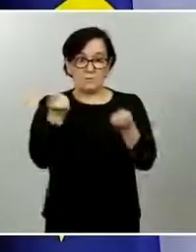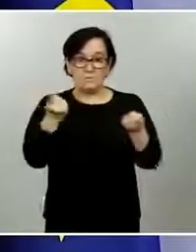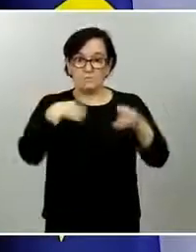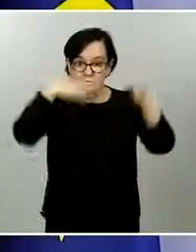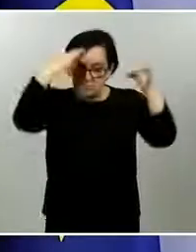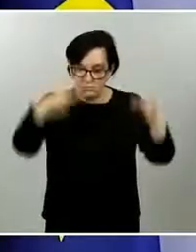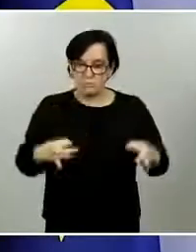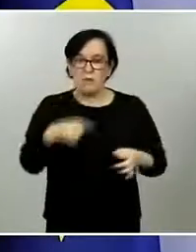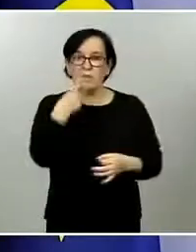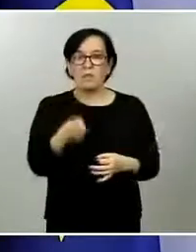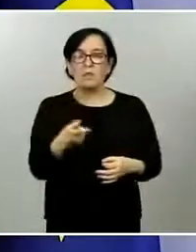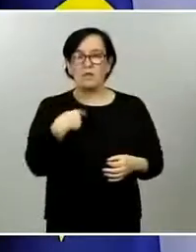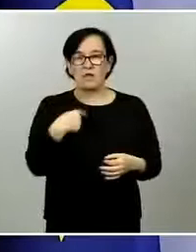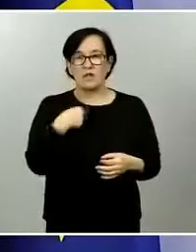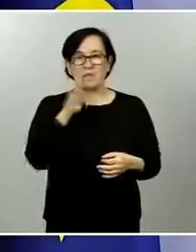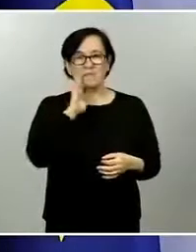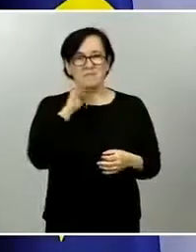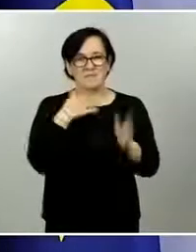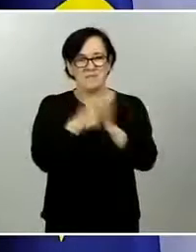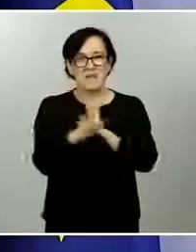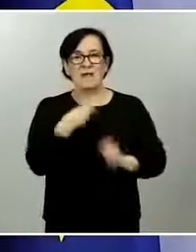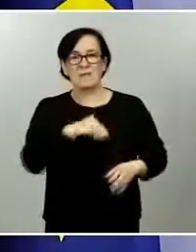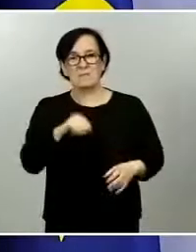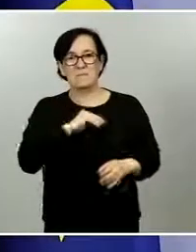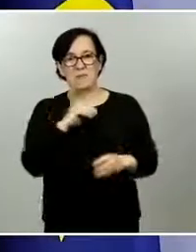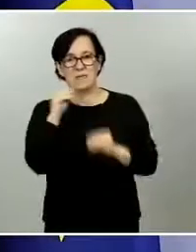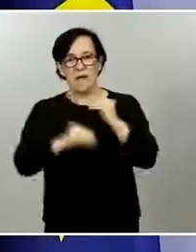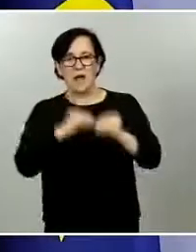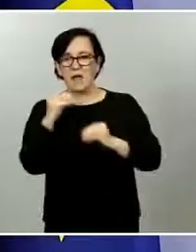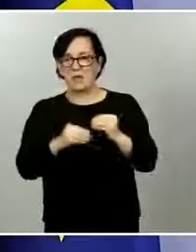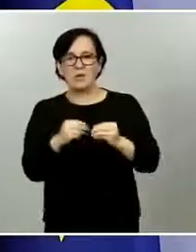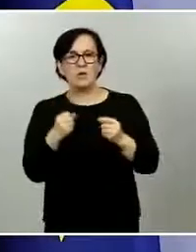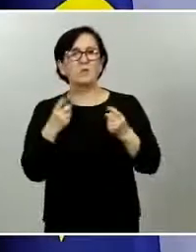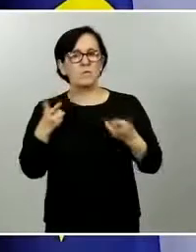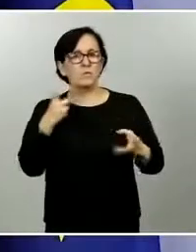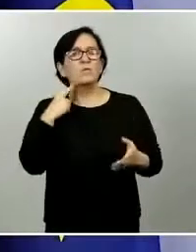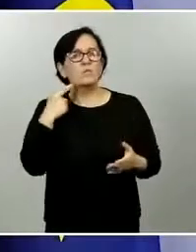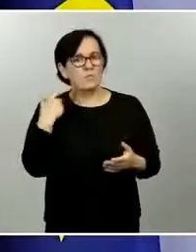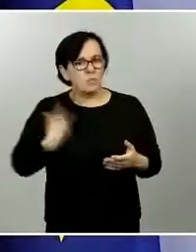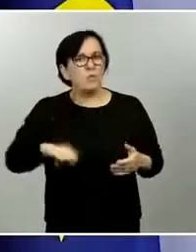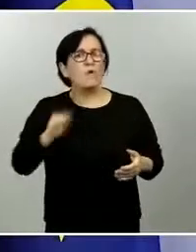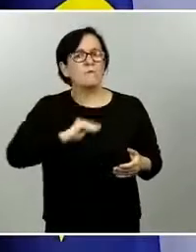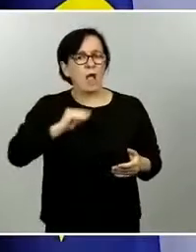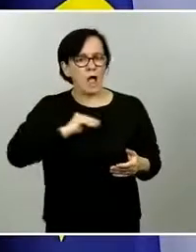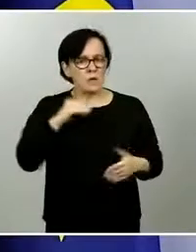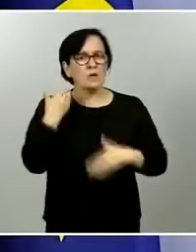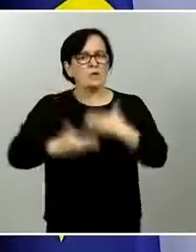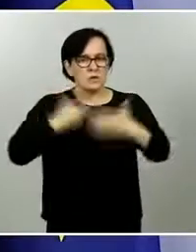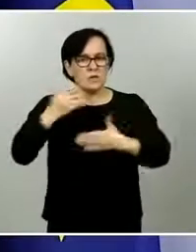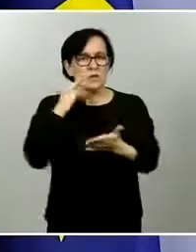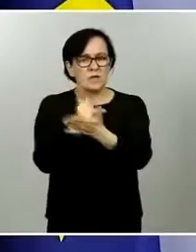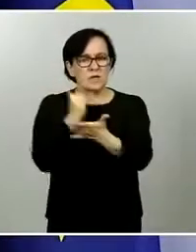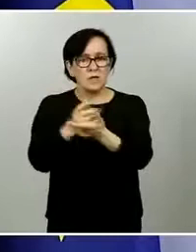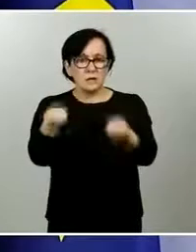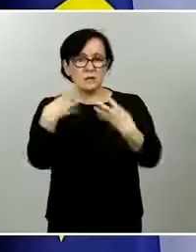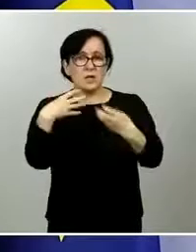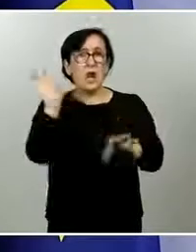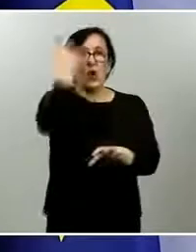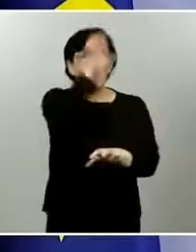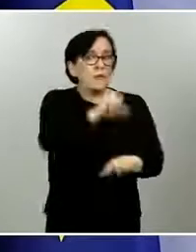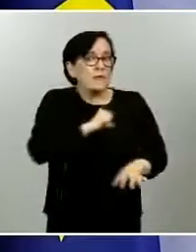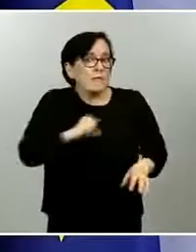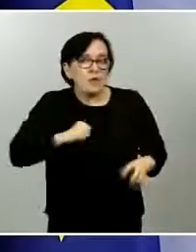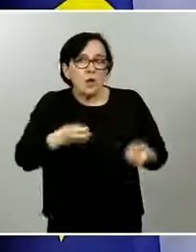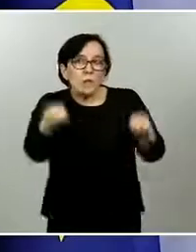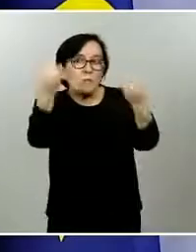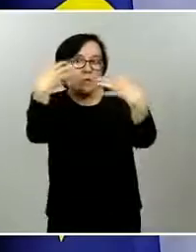referidos el 28 de abril pero le voy a dar los datos referidos a la fecha actual que también hicimos públicos ayer que confirman lo